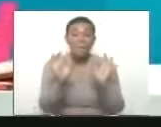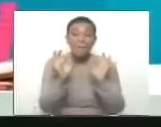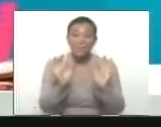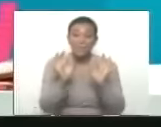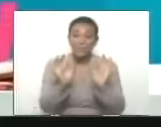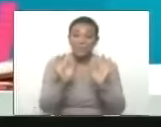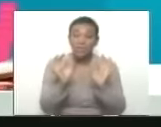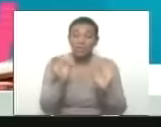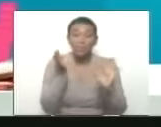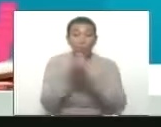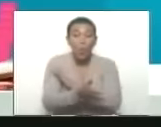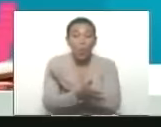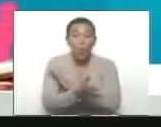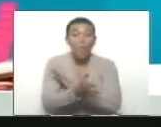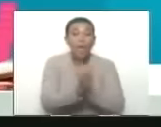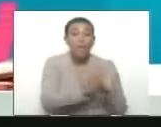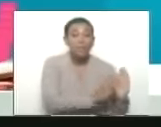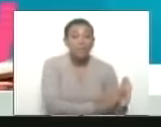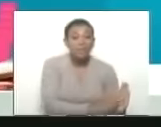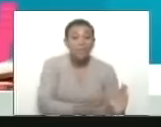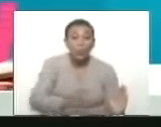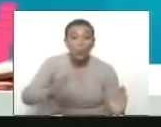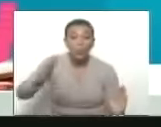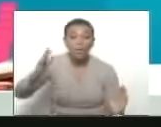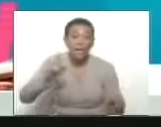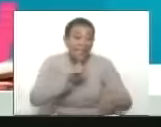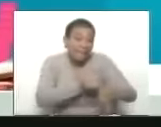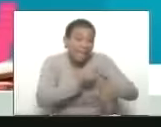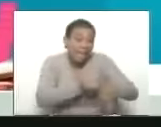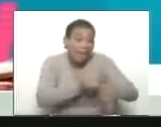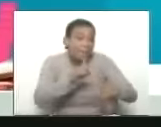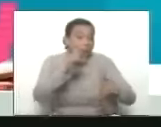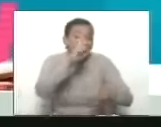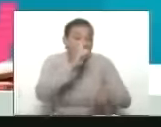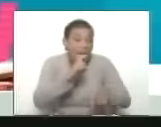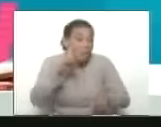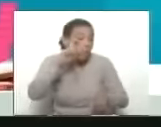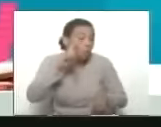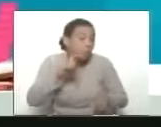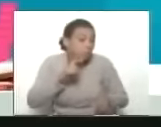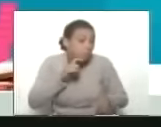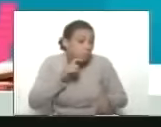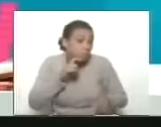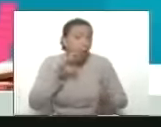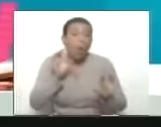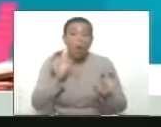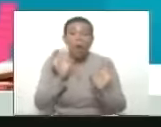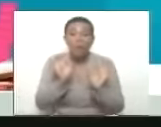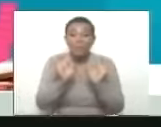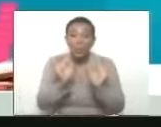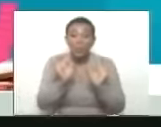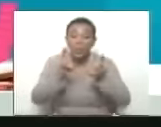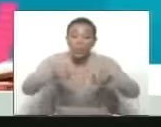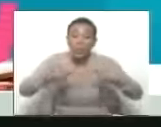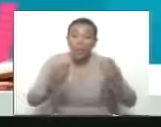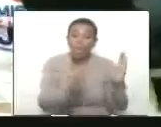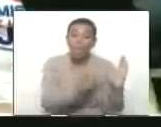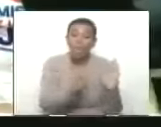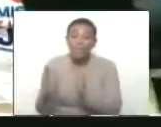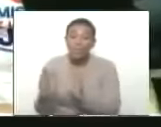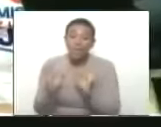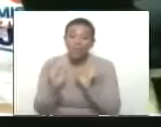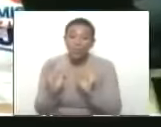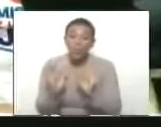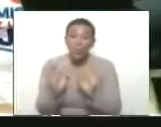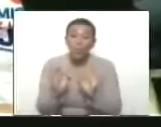sobre el ciclo de la etapa reproductiva con la implementación del nuevo programa especial